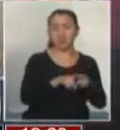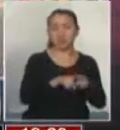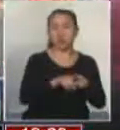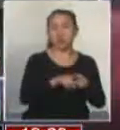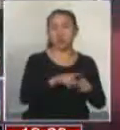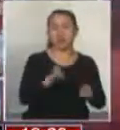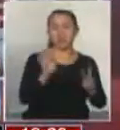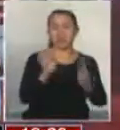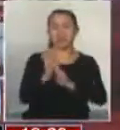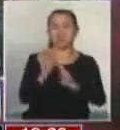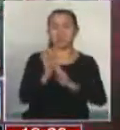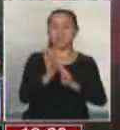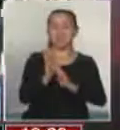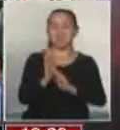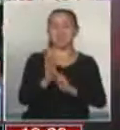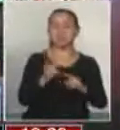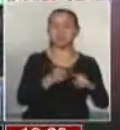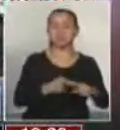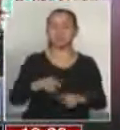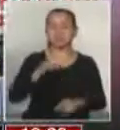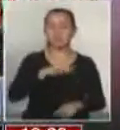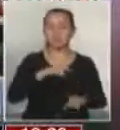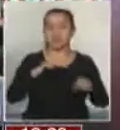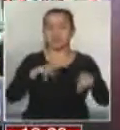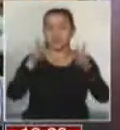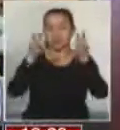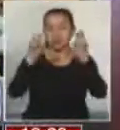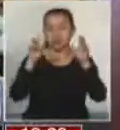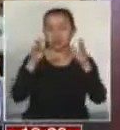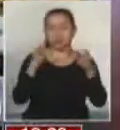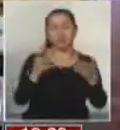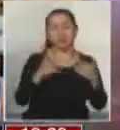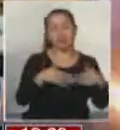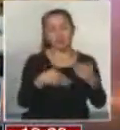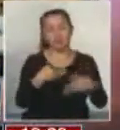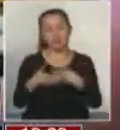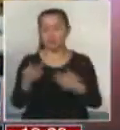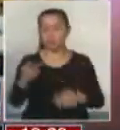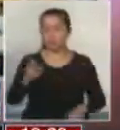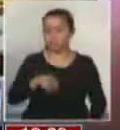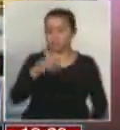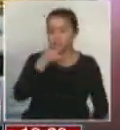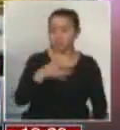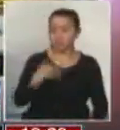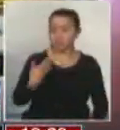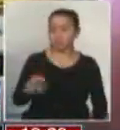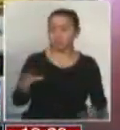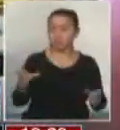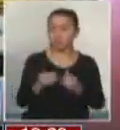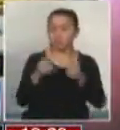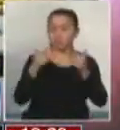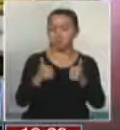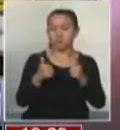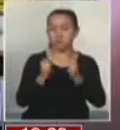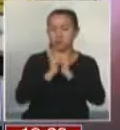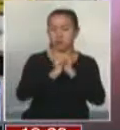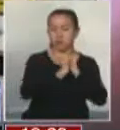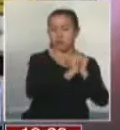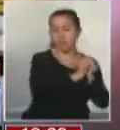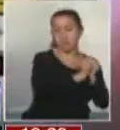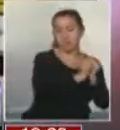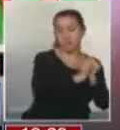la identidad de la sociedad chilena en estas materias de cómo avanza. Y le vuelvo a decir, estamos en muy buena compañía,